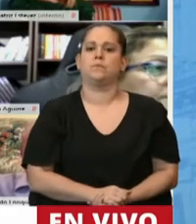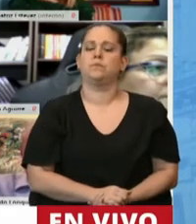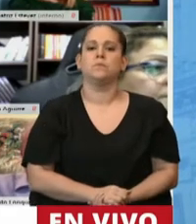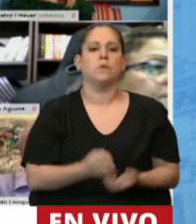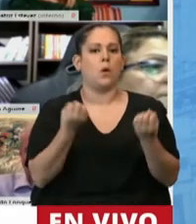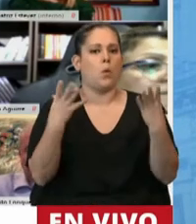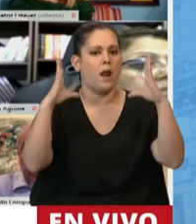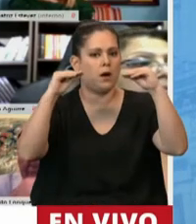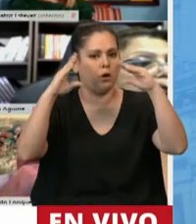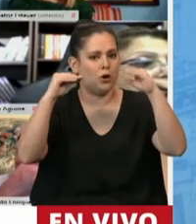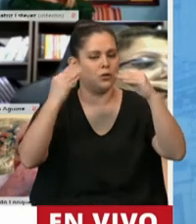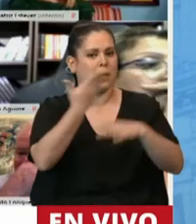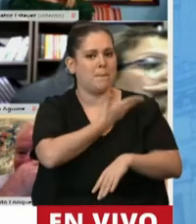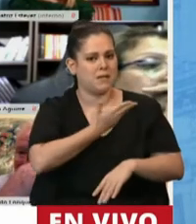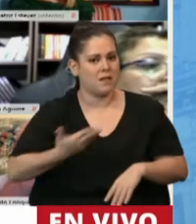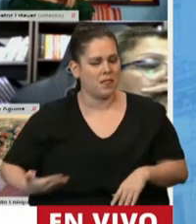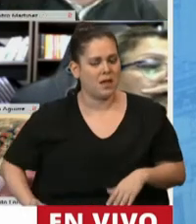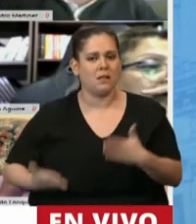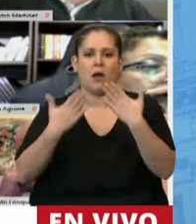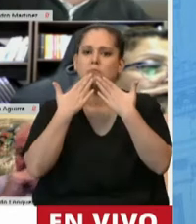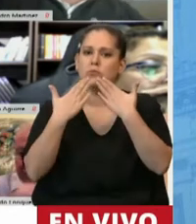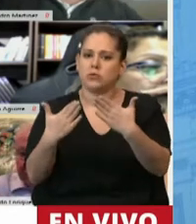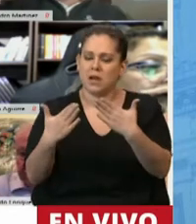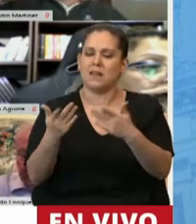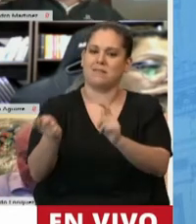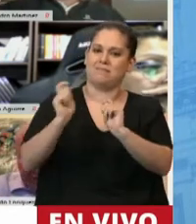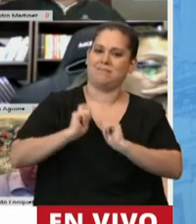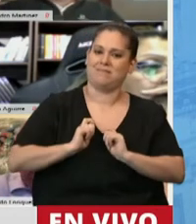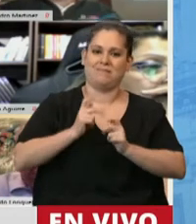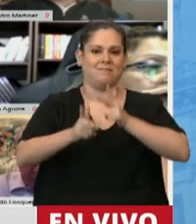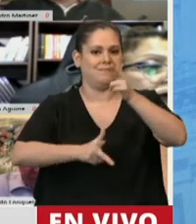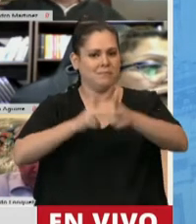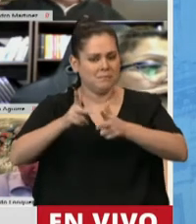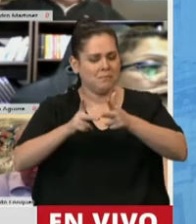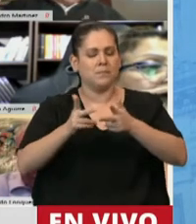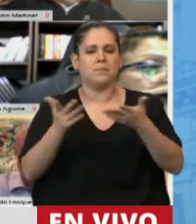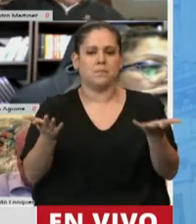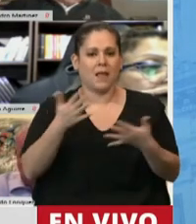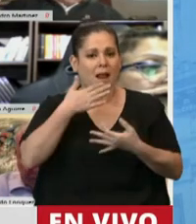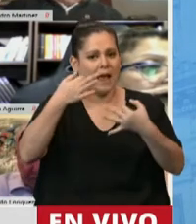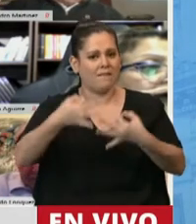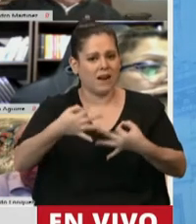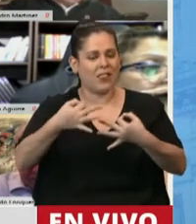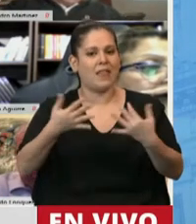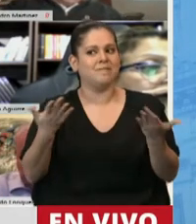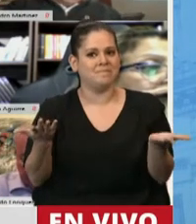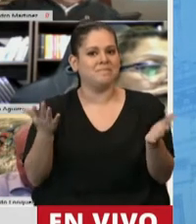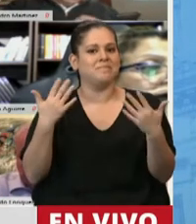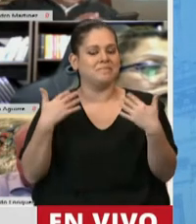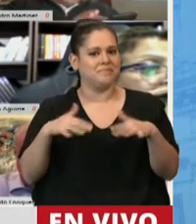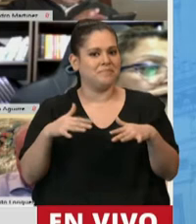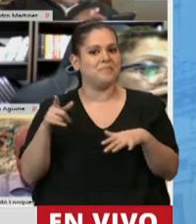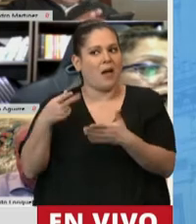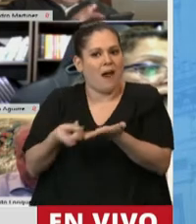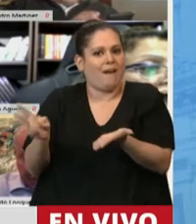Buenas noches señora Presidenta, muchísimas gracias por la palabra. La verdad que, bueno, es como repetir lo